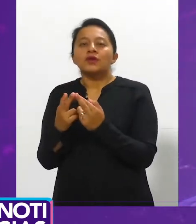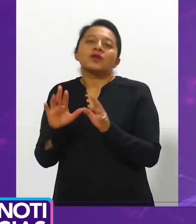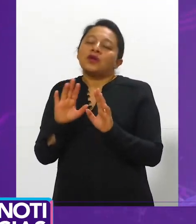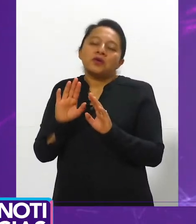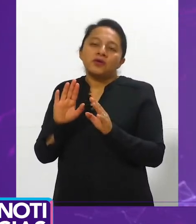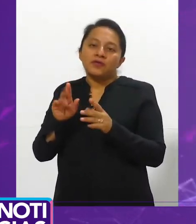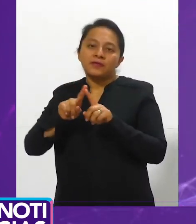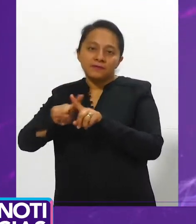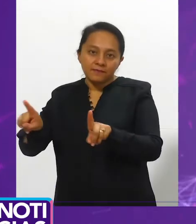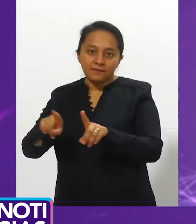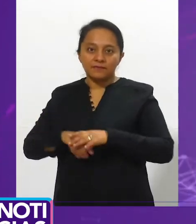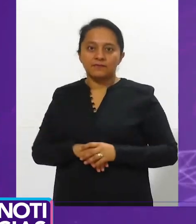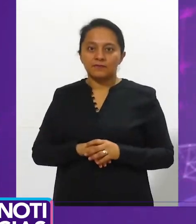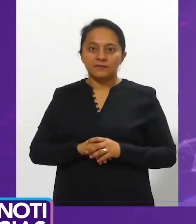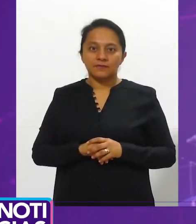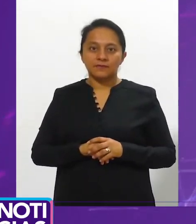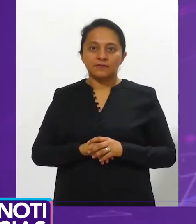Viviana Ávila.